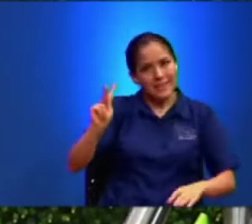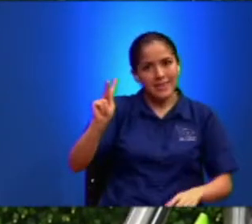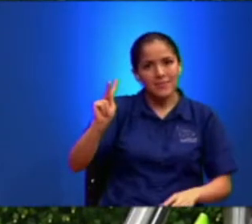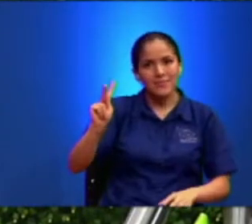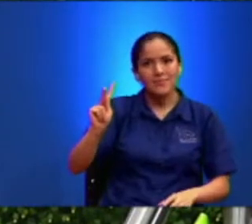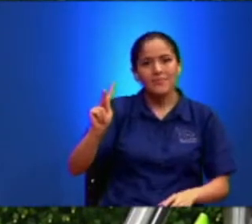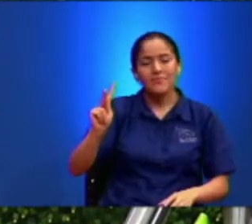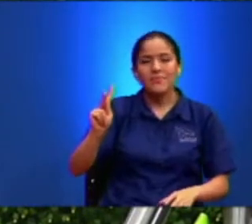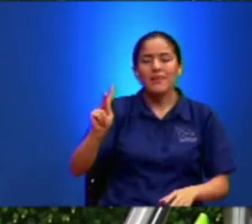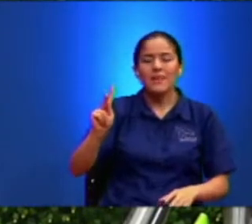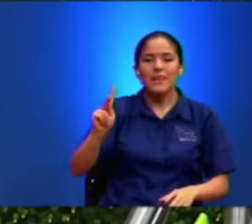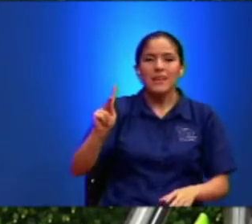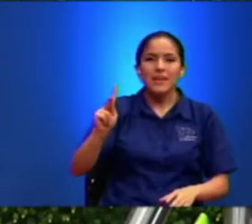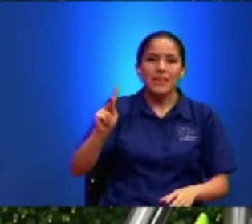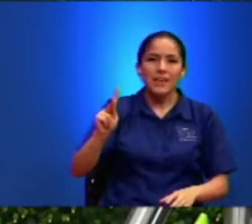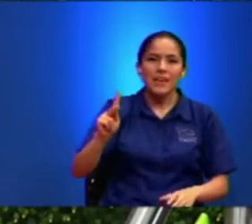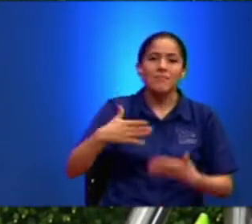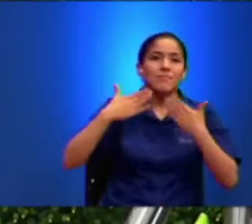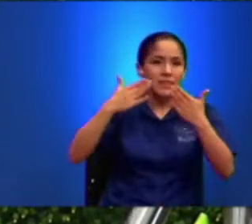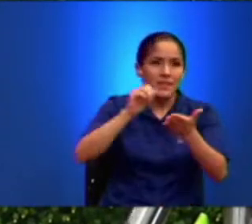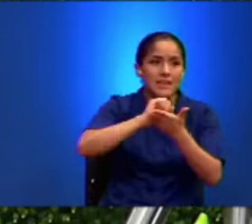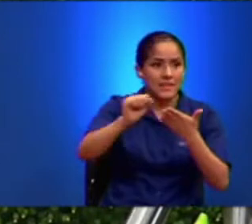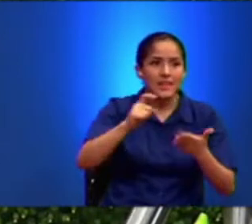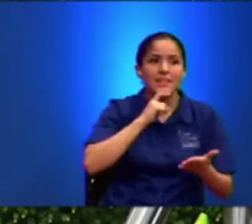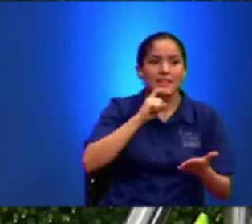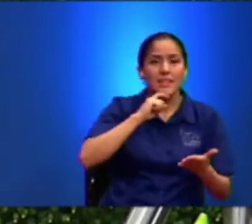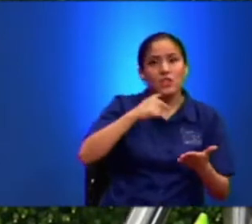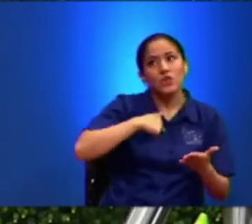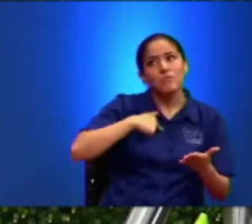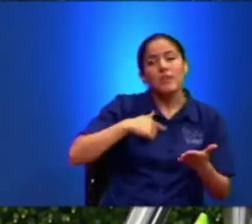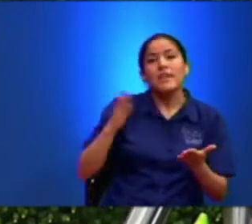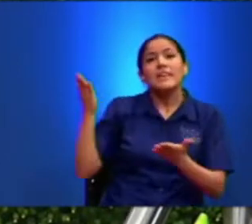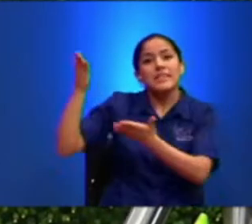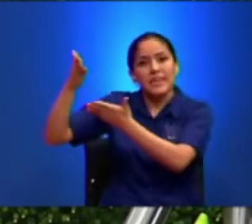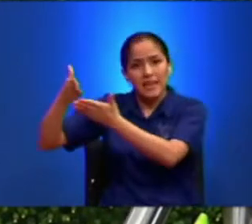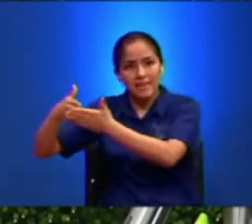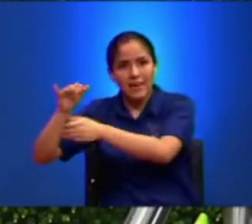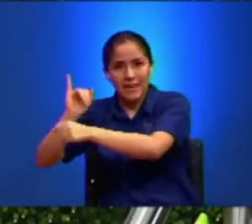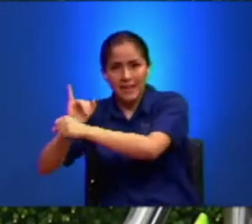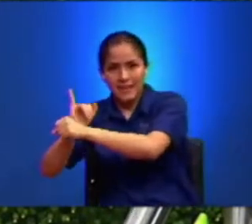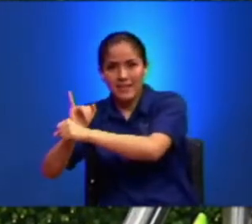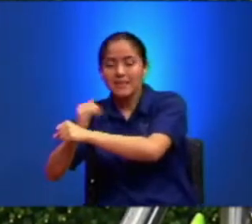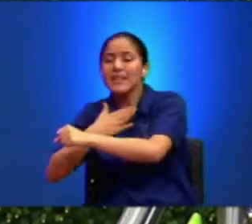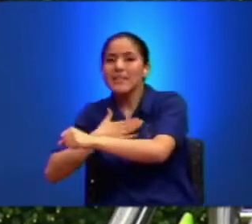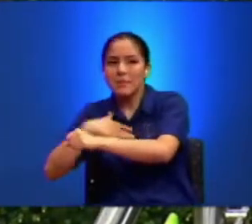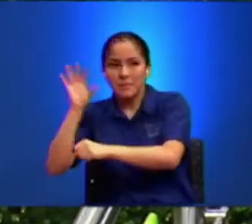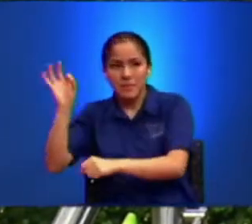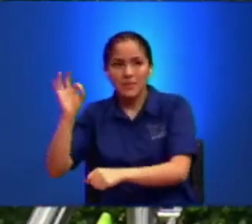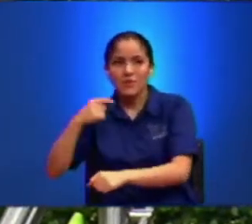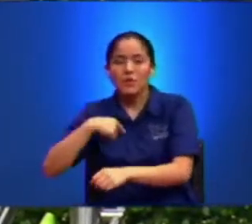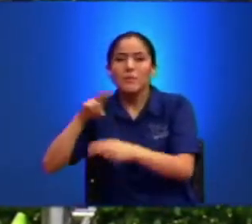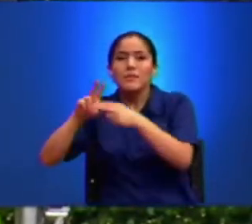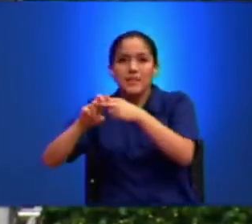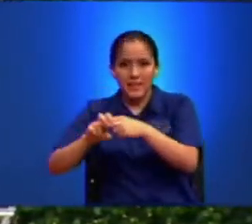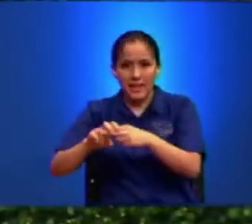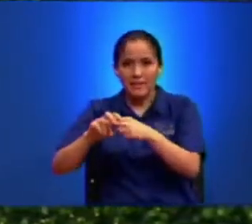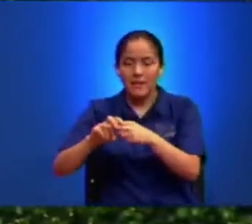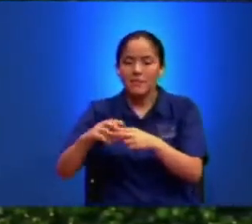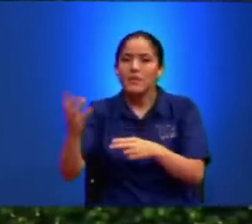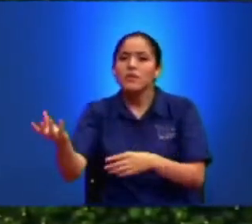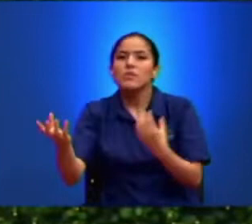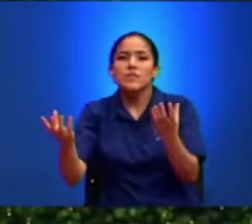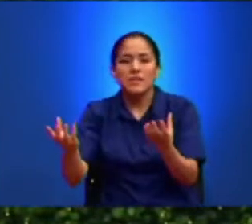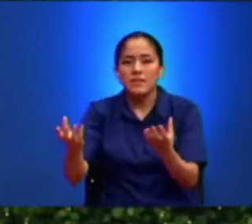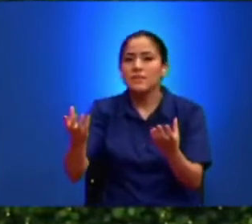Cena Entonces Llegaba Allá Con Él Me Sentaba Así A la Par De Él Nos Llevaban Los Elementos